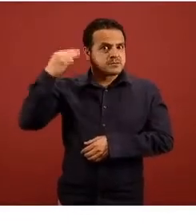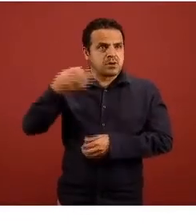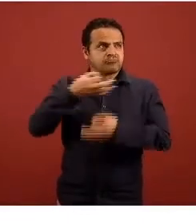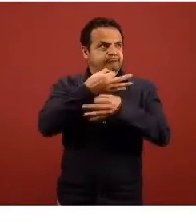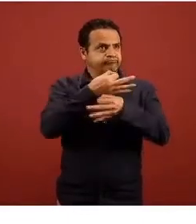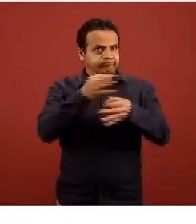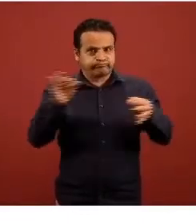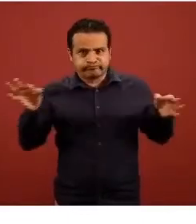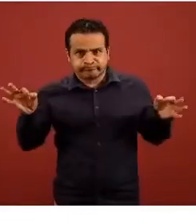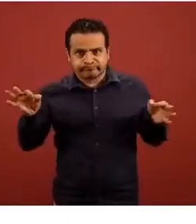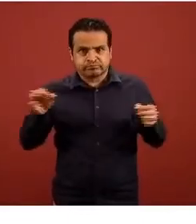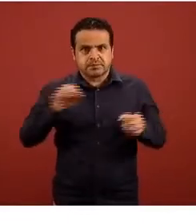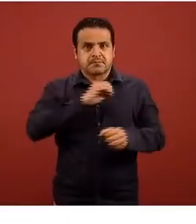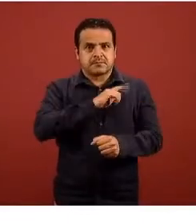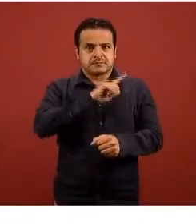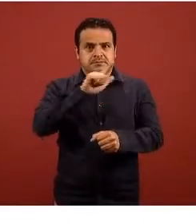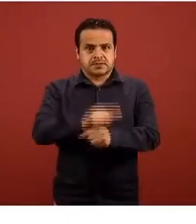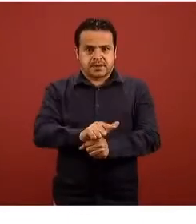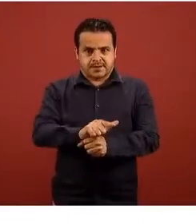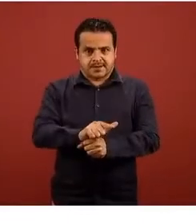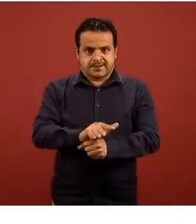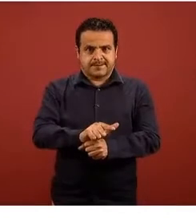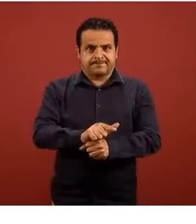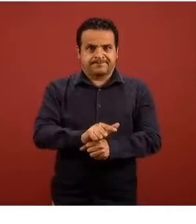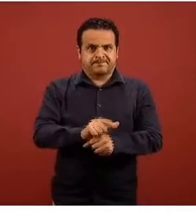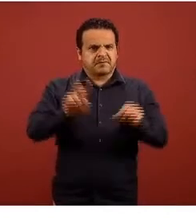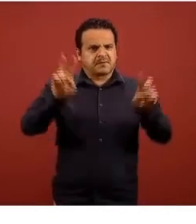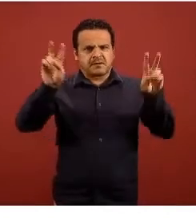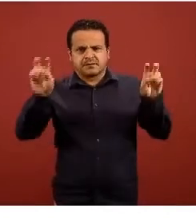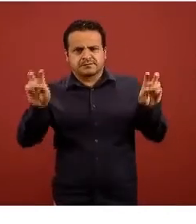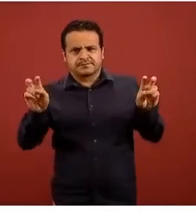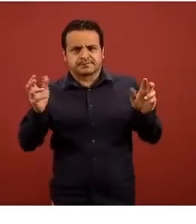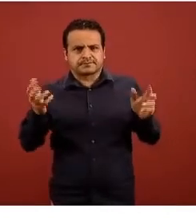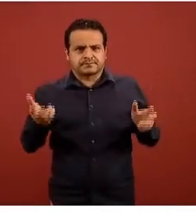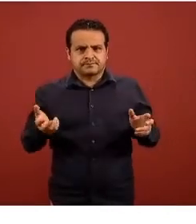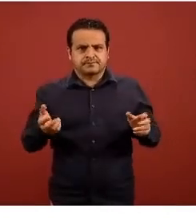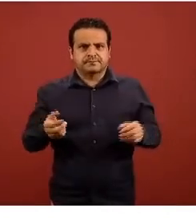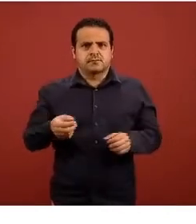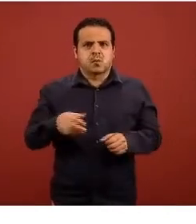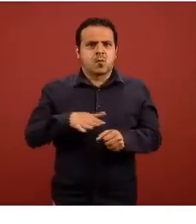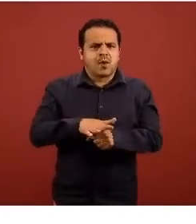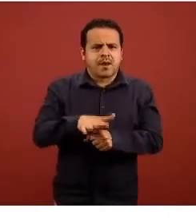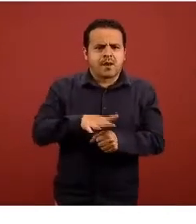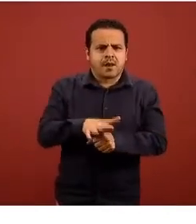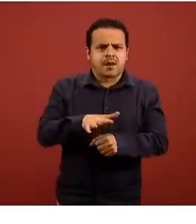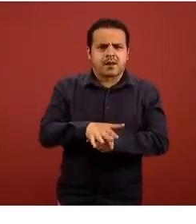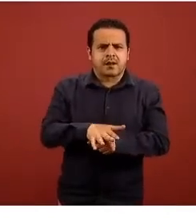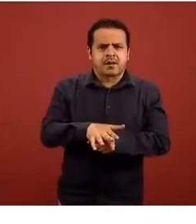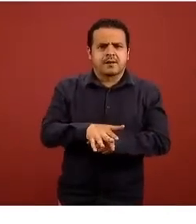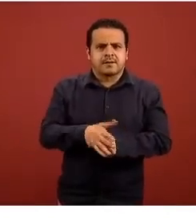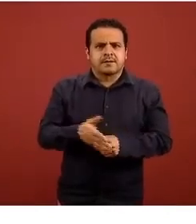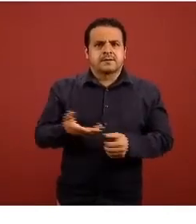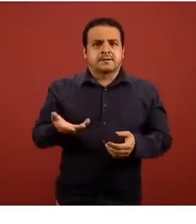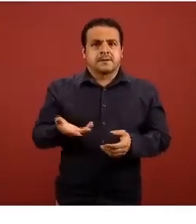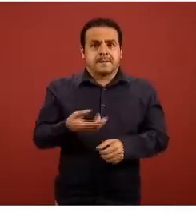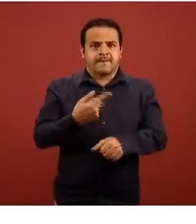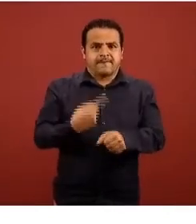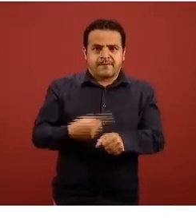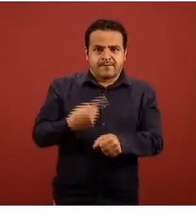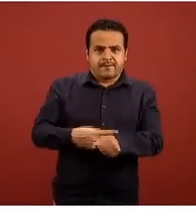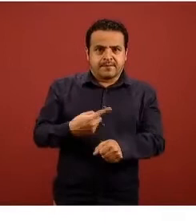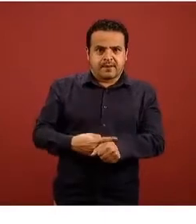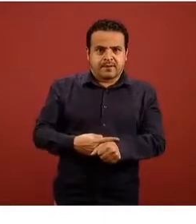conferencia sobre el cambio en el patrón de ocurrencia de casos con un